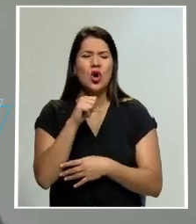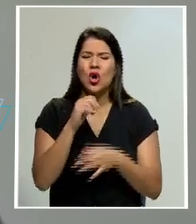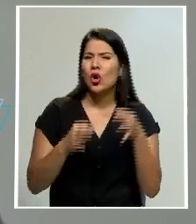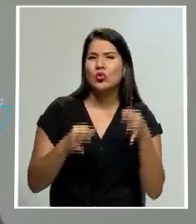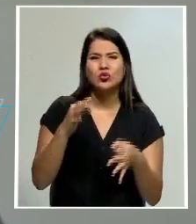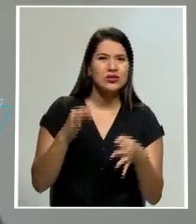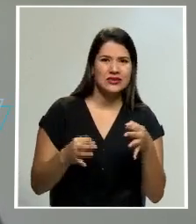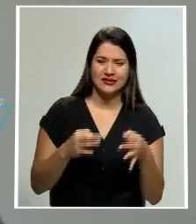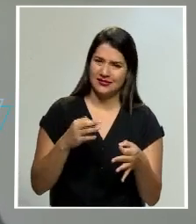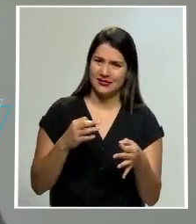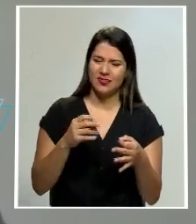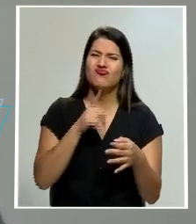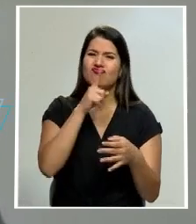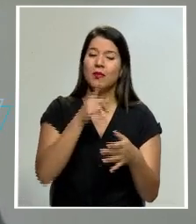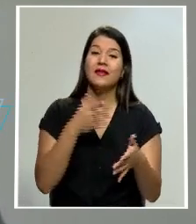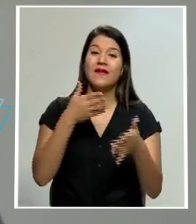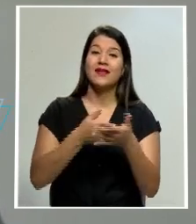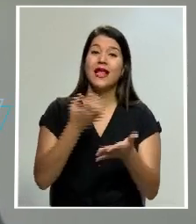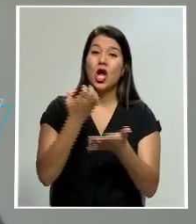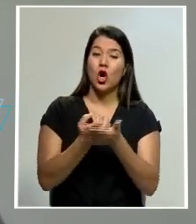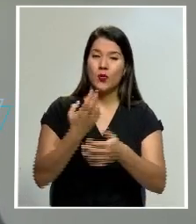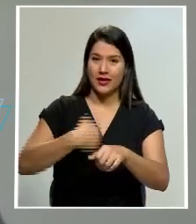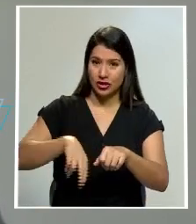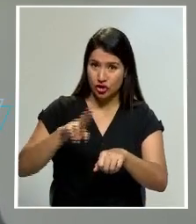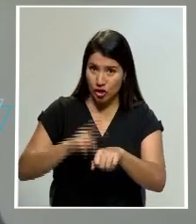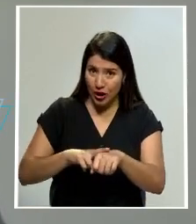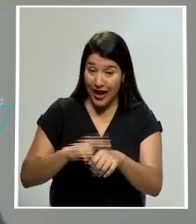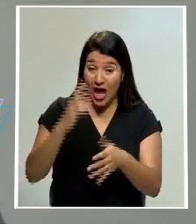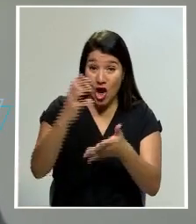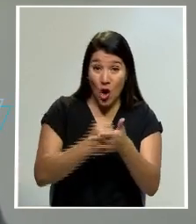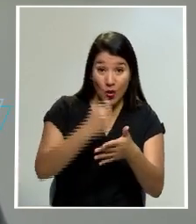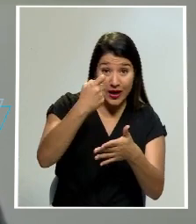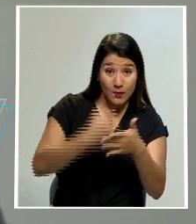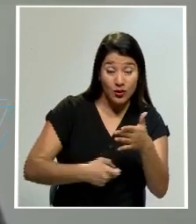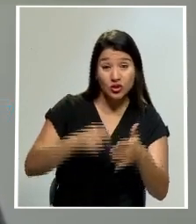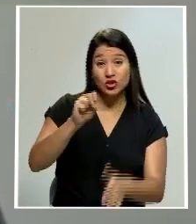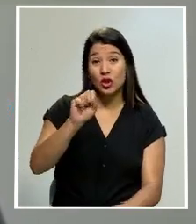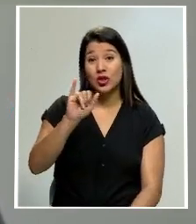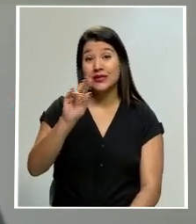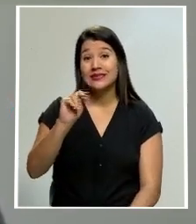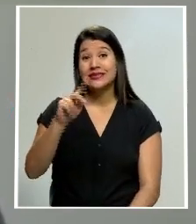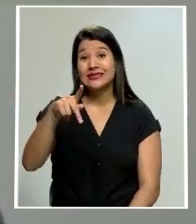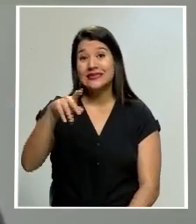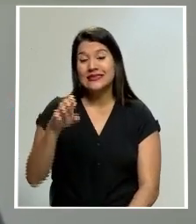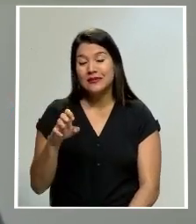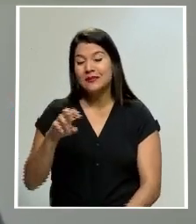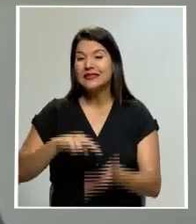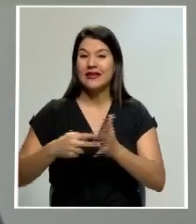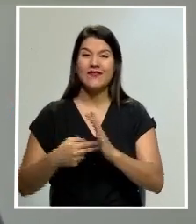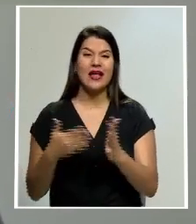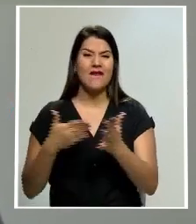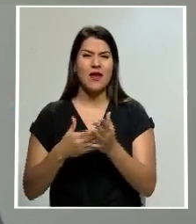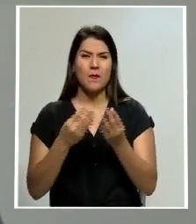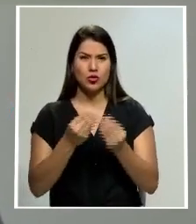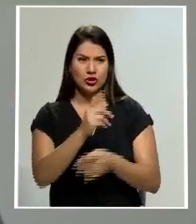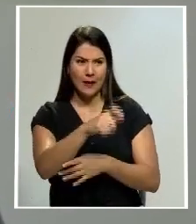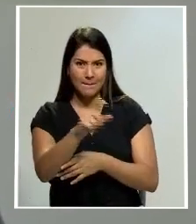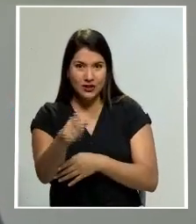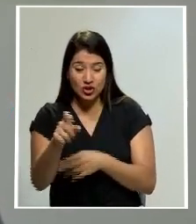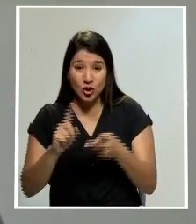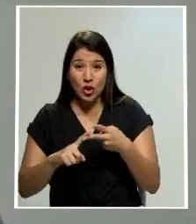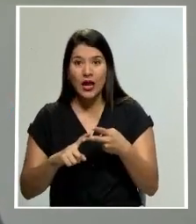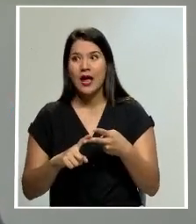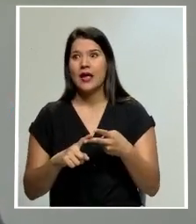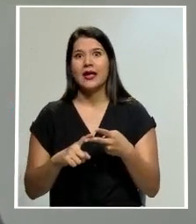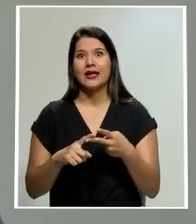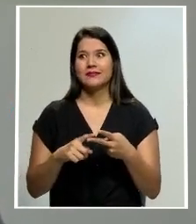la economía nacional. Poner al impuesto al SINPE es desbancarizar a miles de personas, generar inseguridad y llevar necesidad a miles de